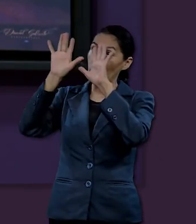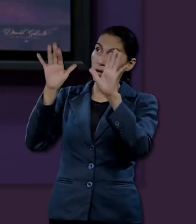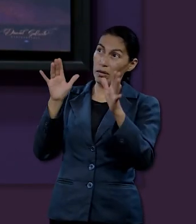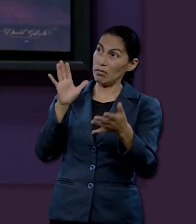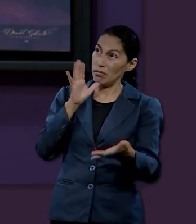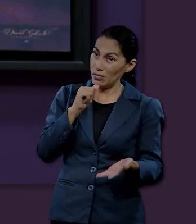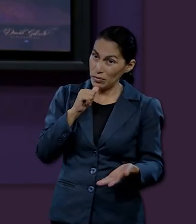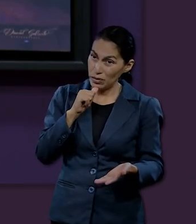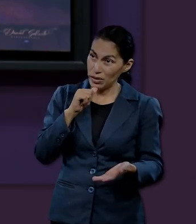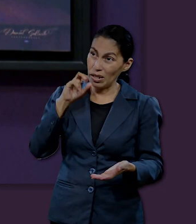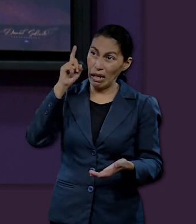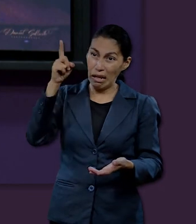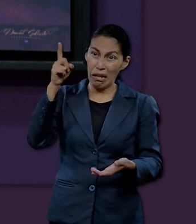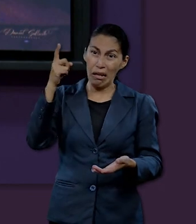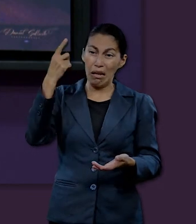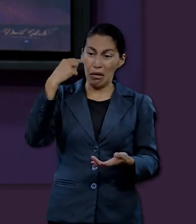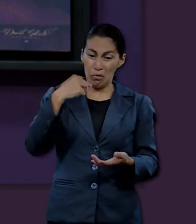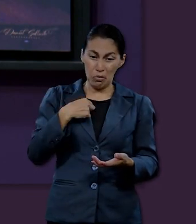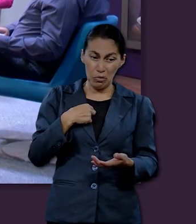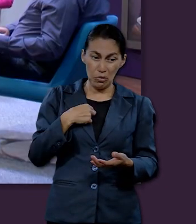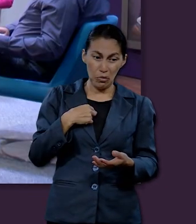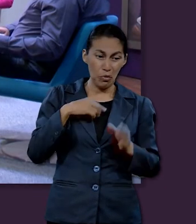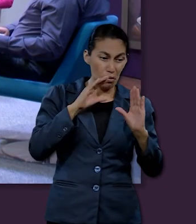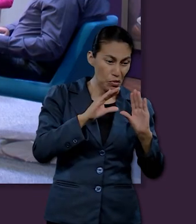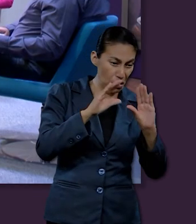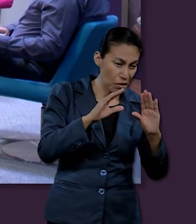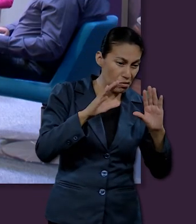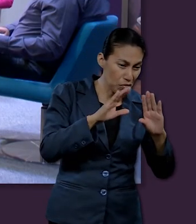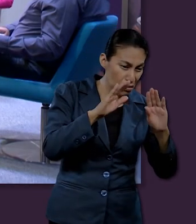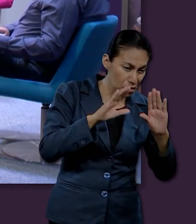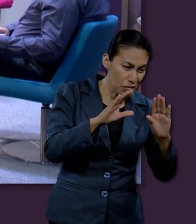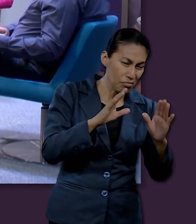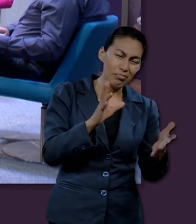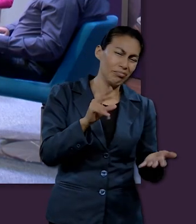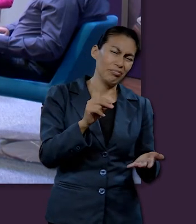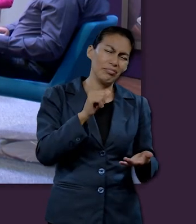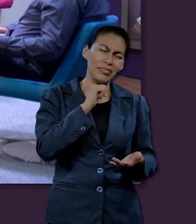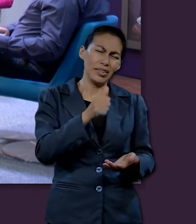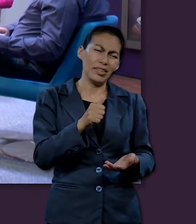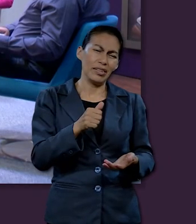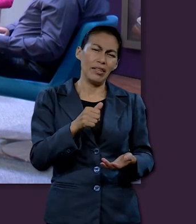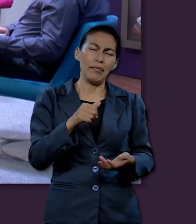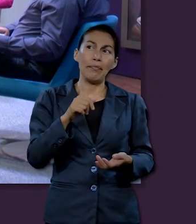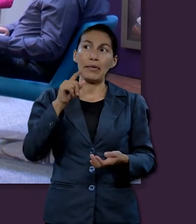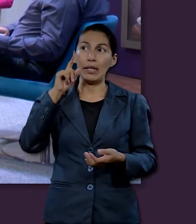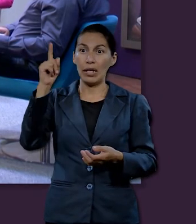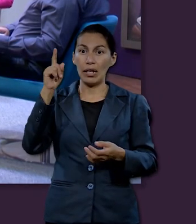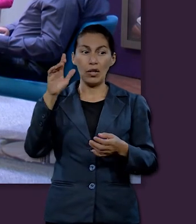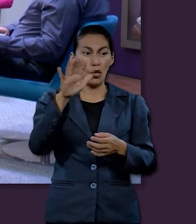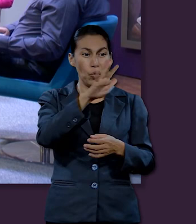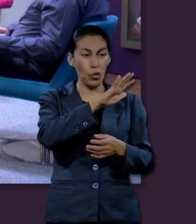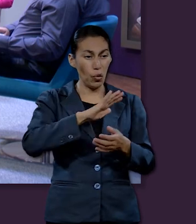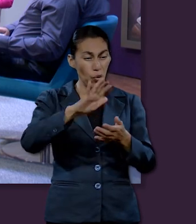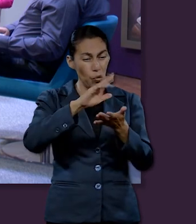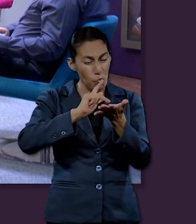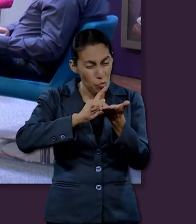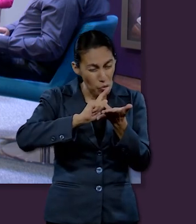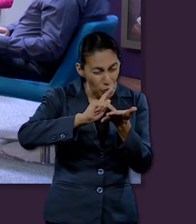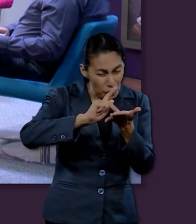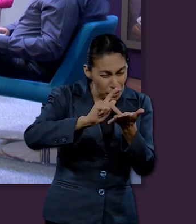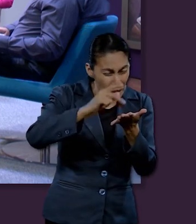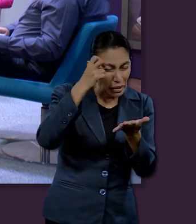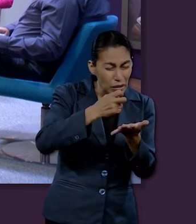no perdería tiempo en refinarnos. No echaría piedras inútiles en su hornillo, lo que él refina es